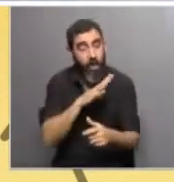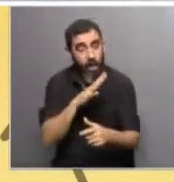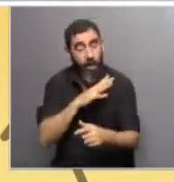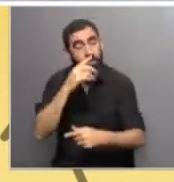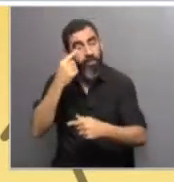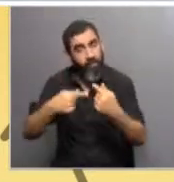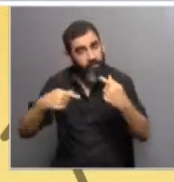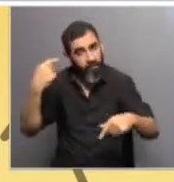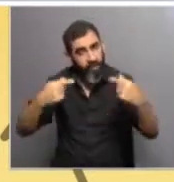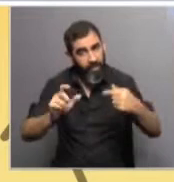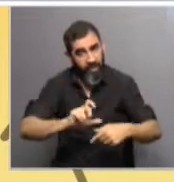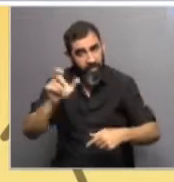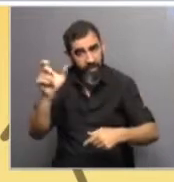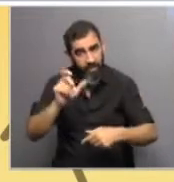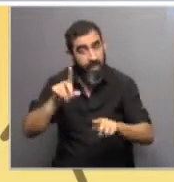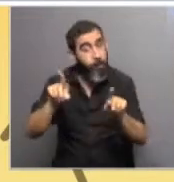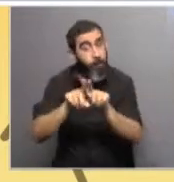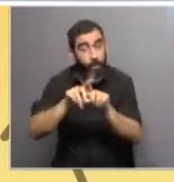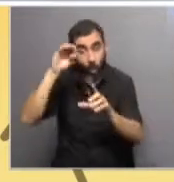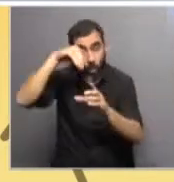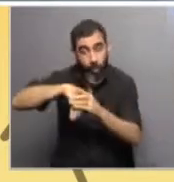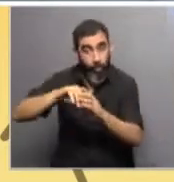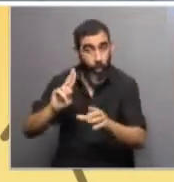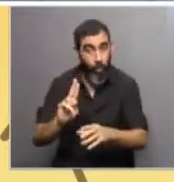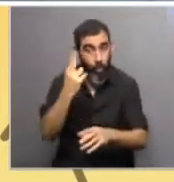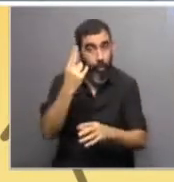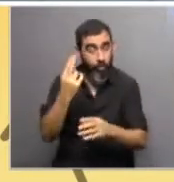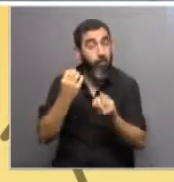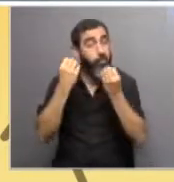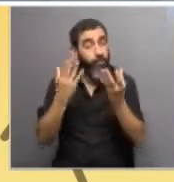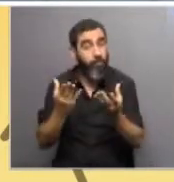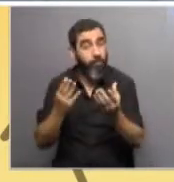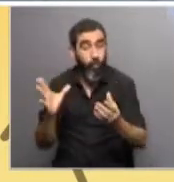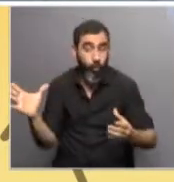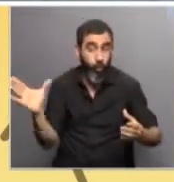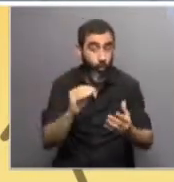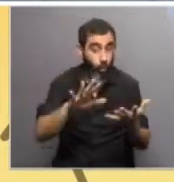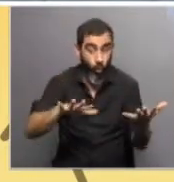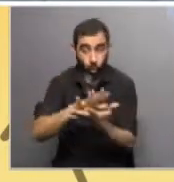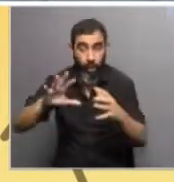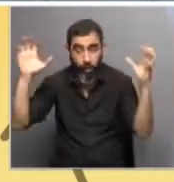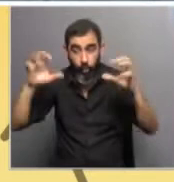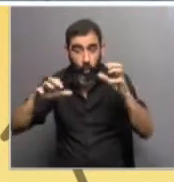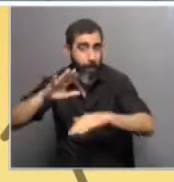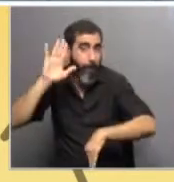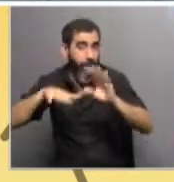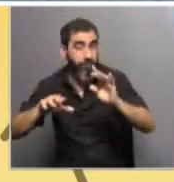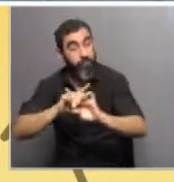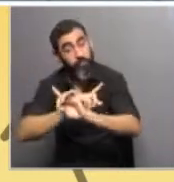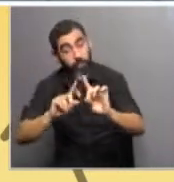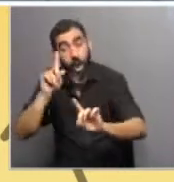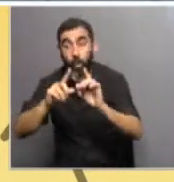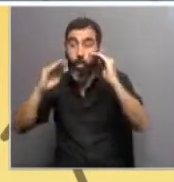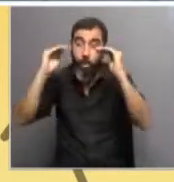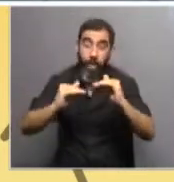tenemos diferencias dentro de Uruguay, porque de hecho no todas las regiones han llovido más que en otras. sea,